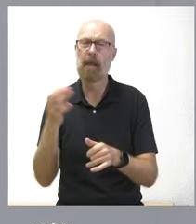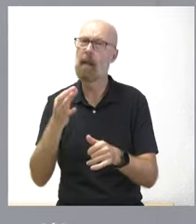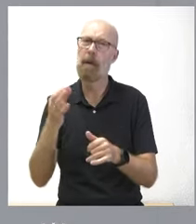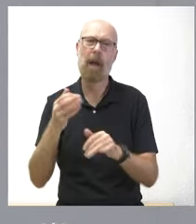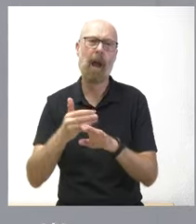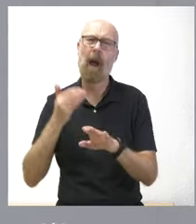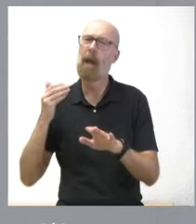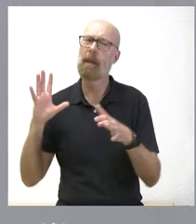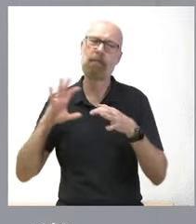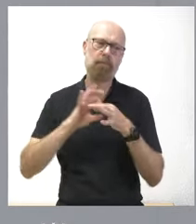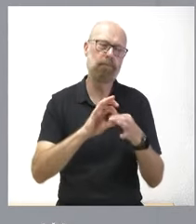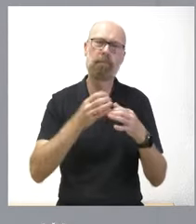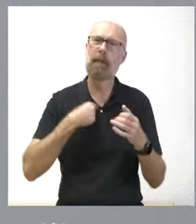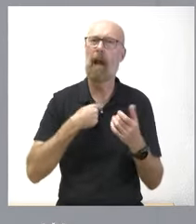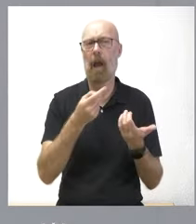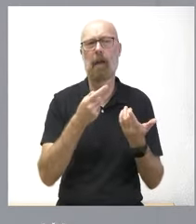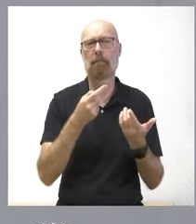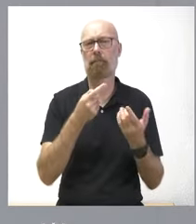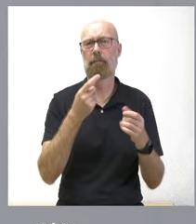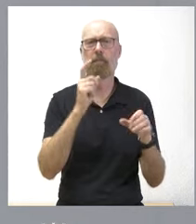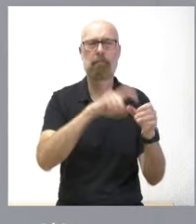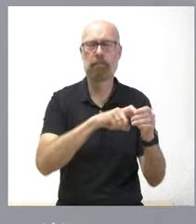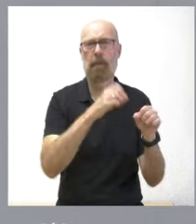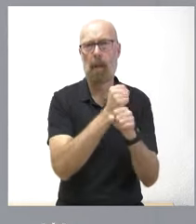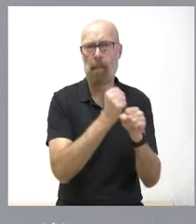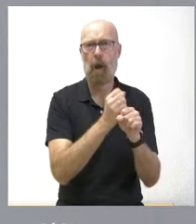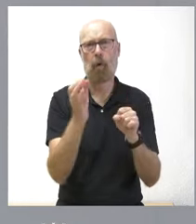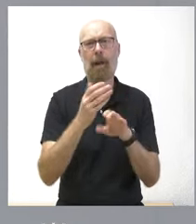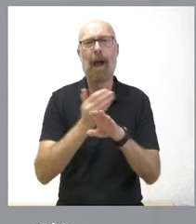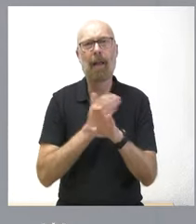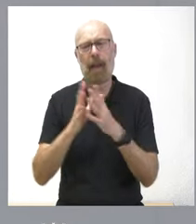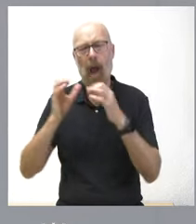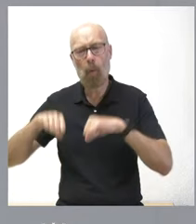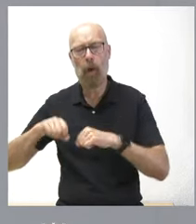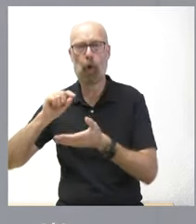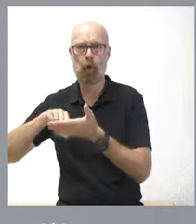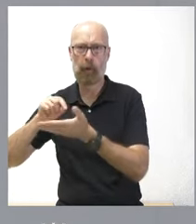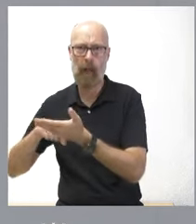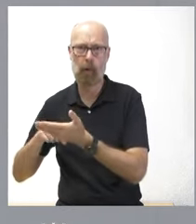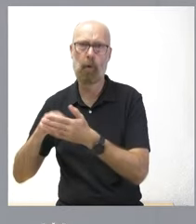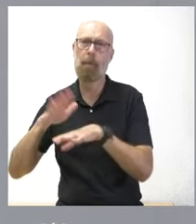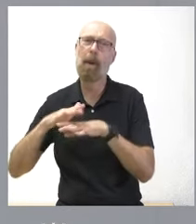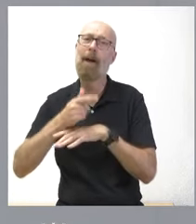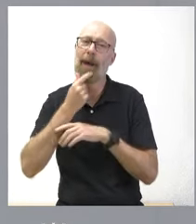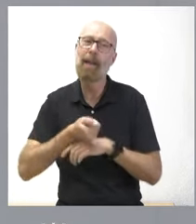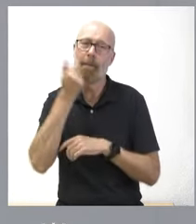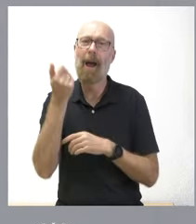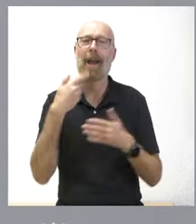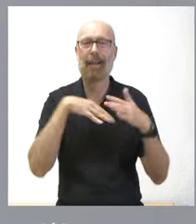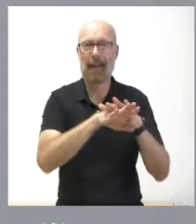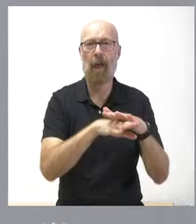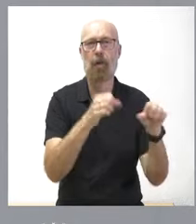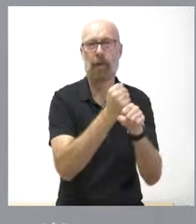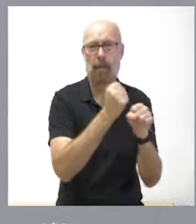si es posible, vengan con un contrato de trabajo, lo cual va a facilitar su integración en el mundo laboral y su integración en el mundo social. Y nosotros sí que